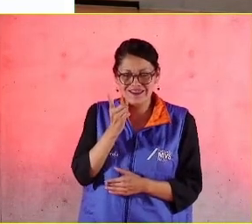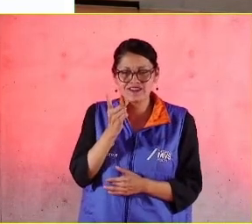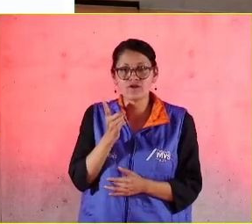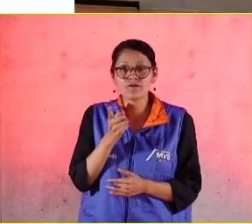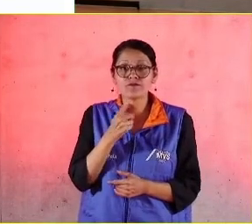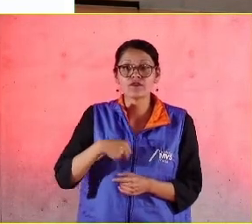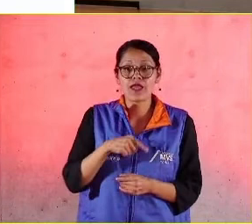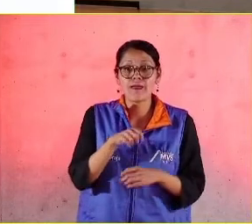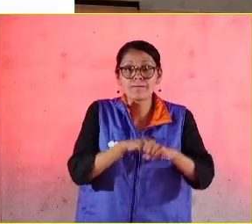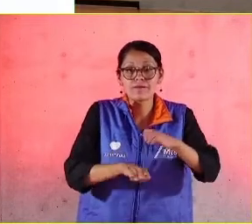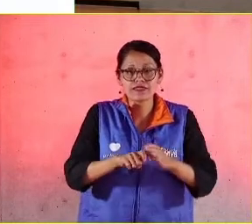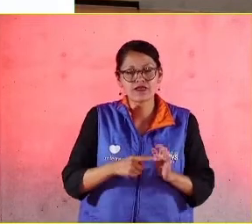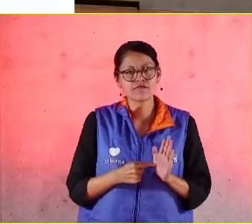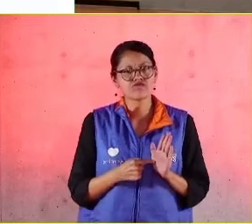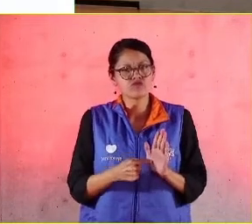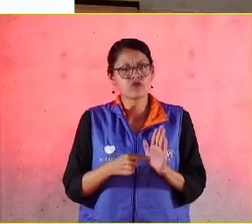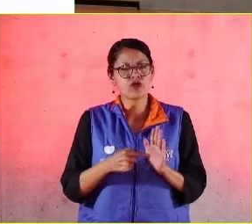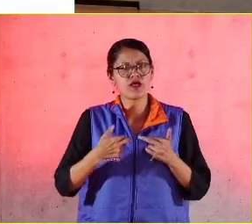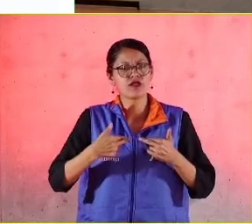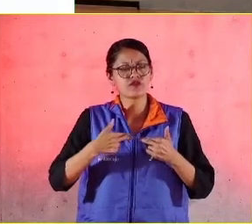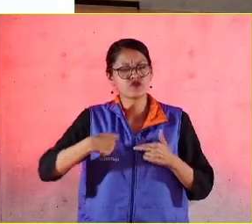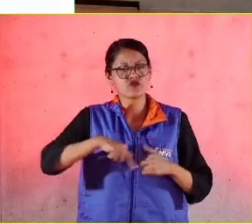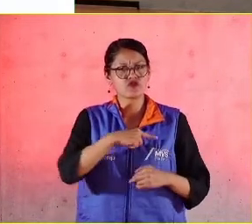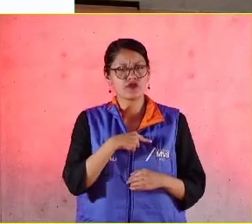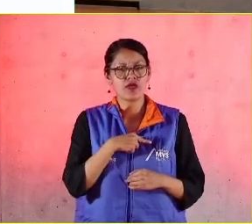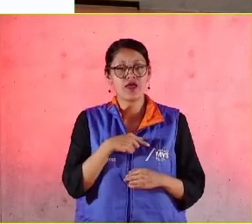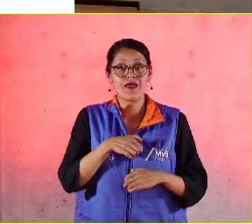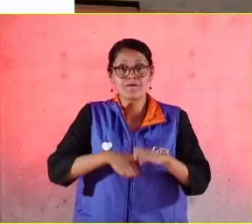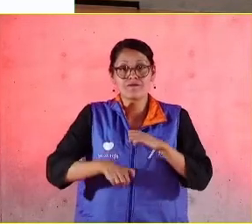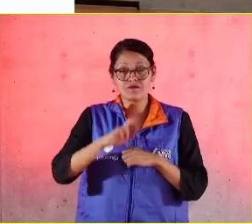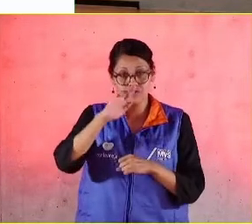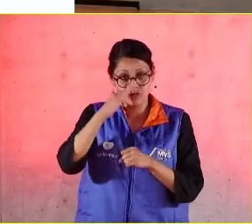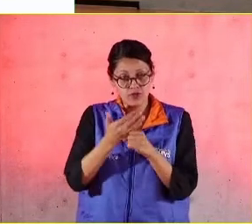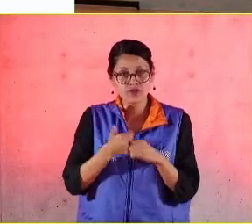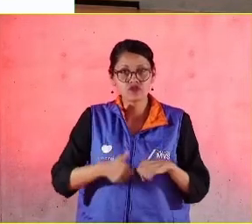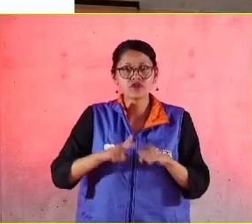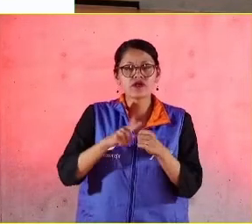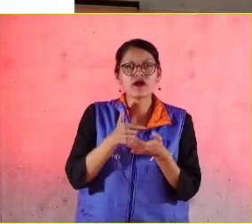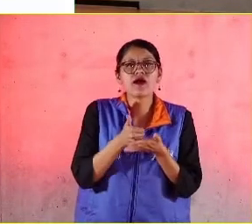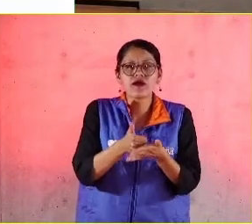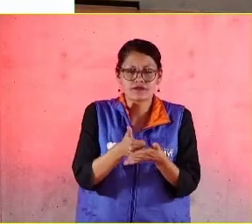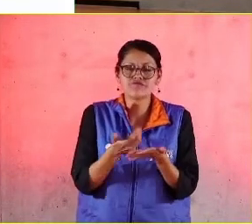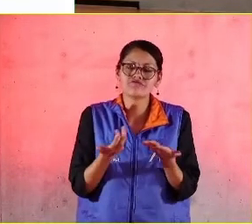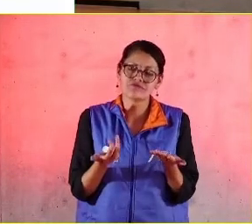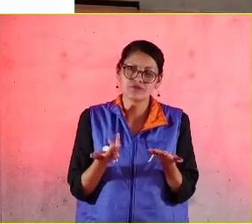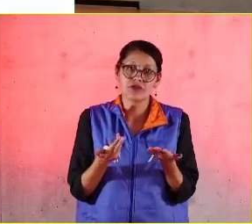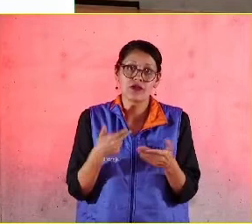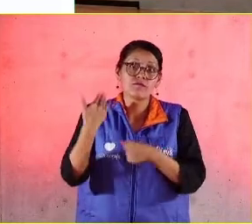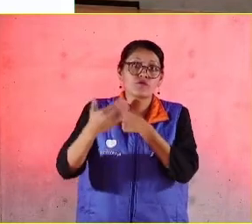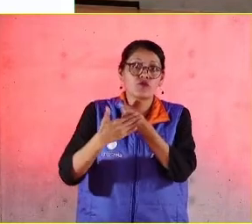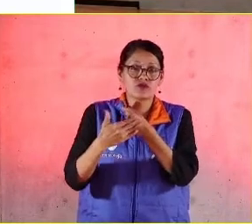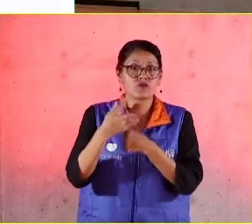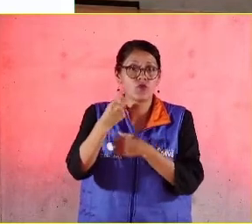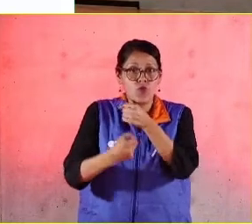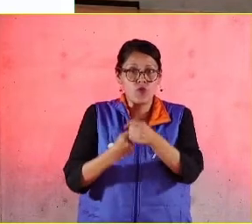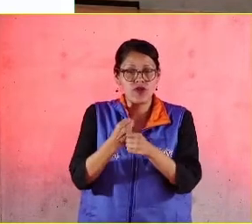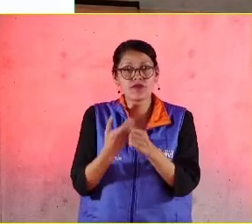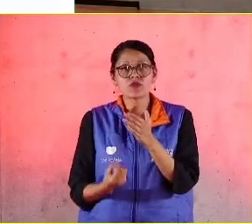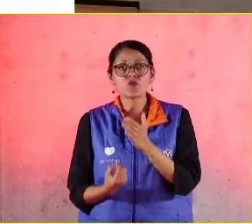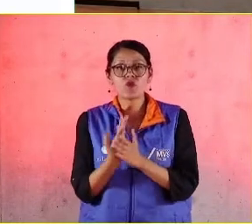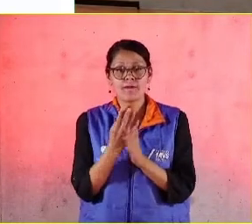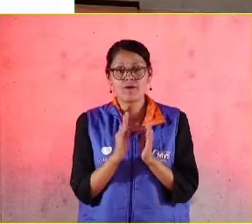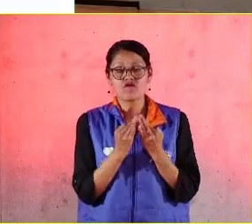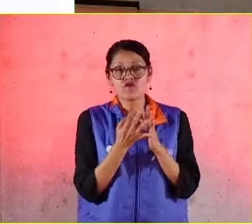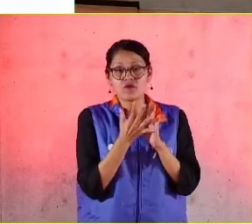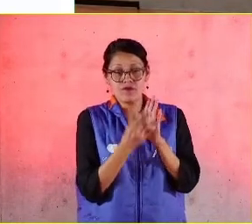distintivo de empresa socialmente responsable. Vamos a tener un instrumento el próximo año que nos va